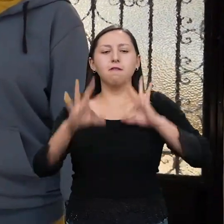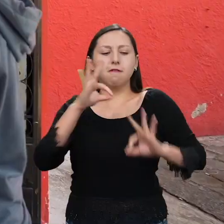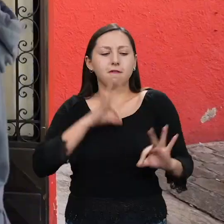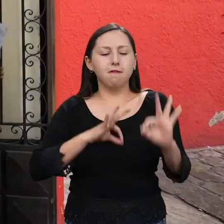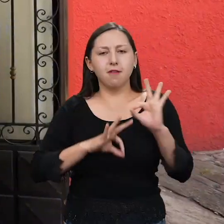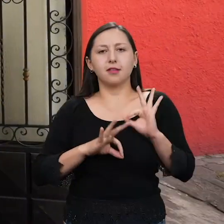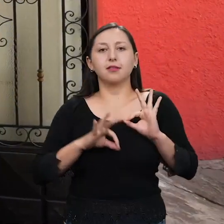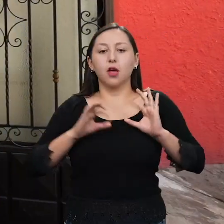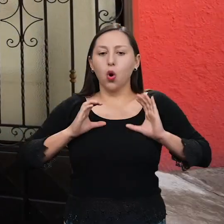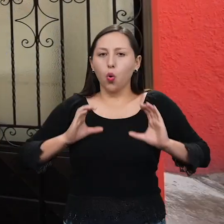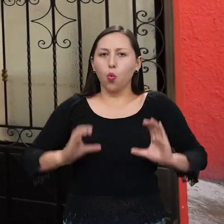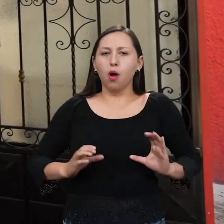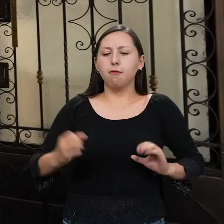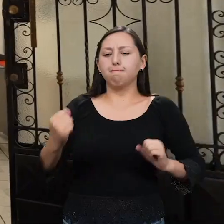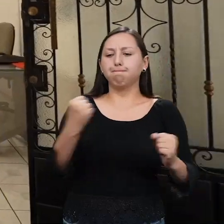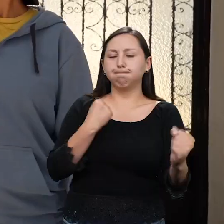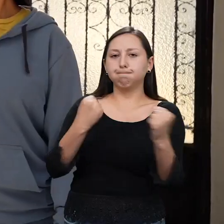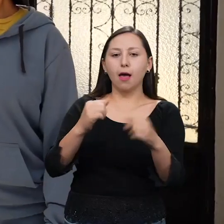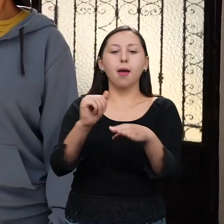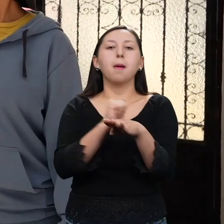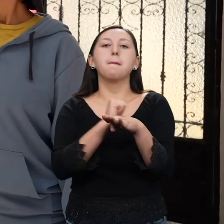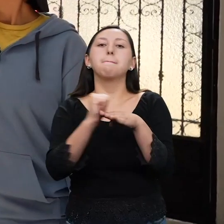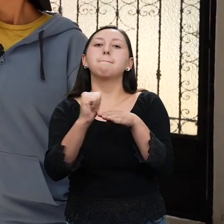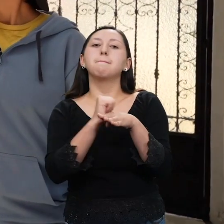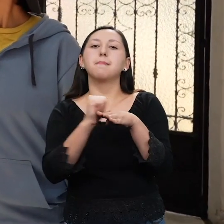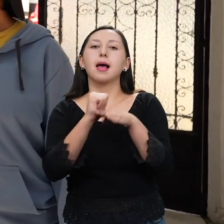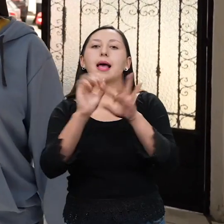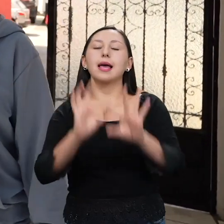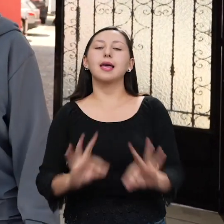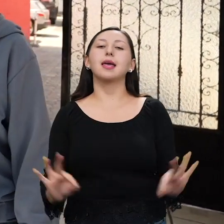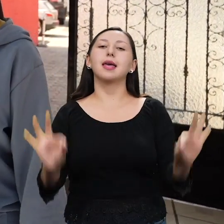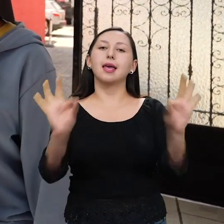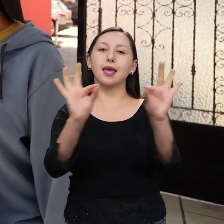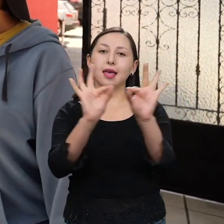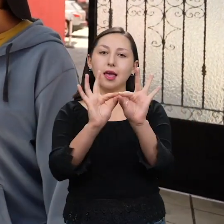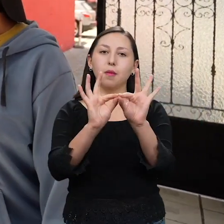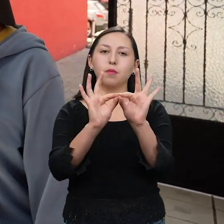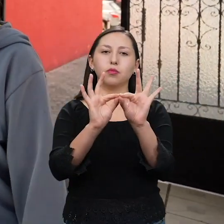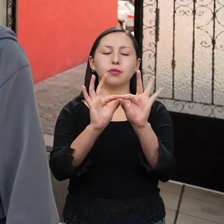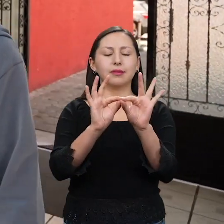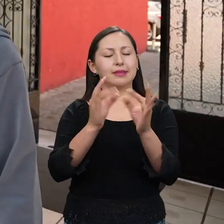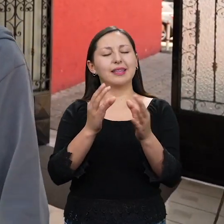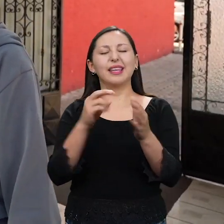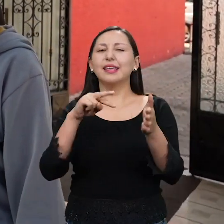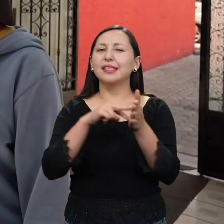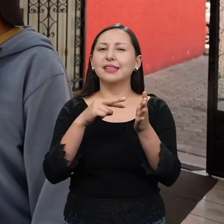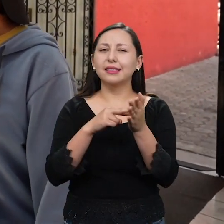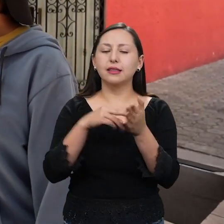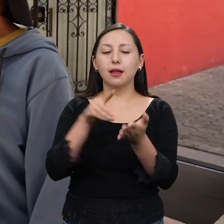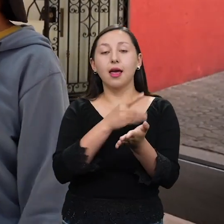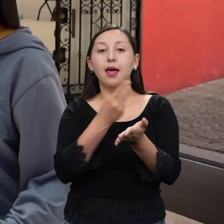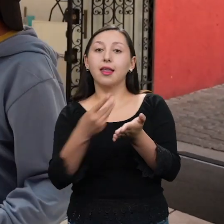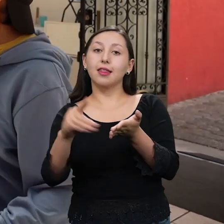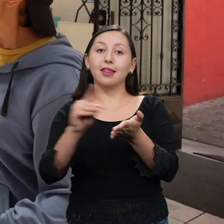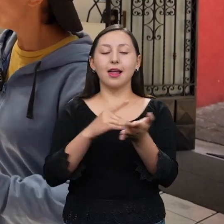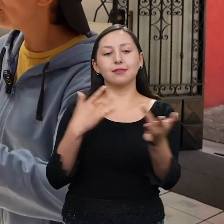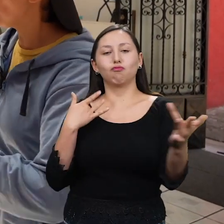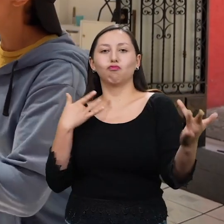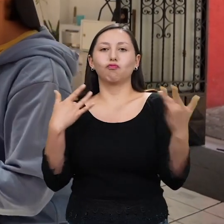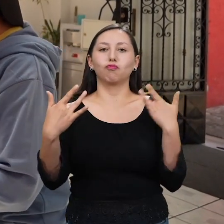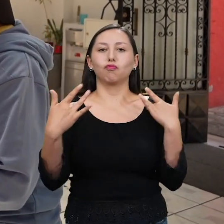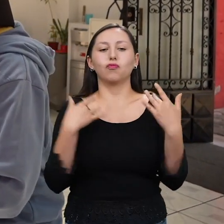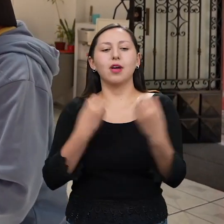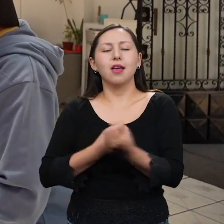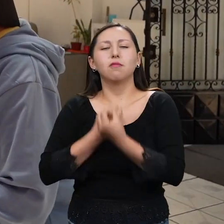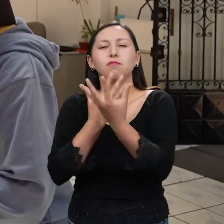también entrenamiento de danza contemporánea. Después de eso, hacemos el ensayo de las obras que presentamos. ¡Qué bacán! ¡Y